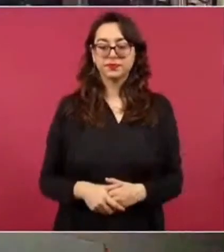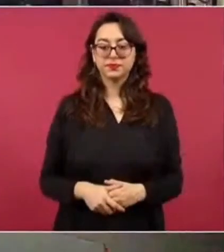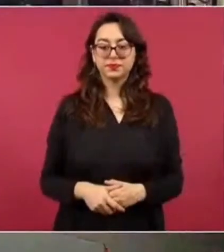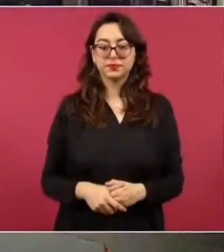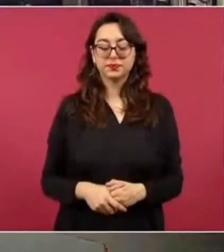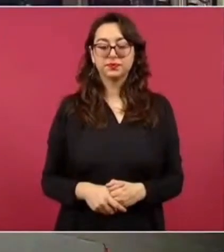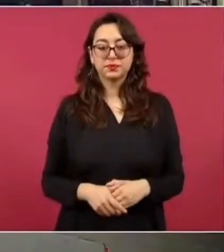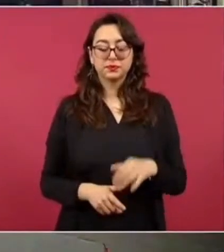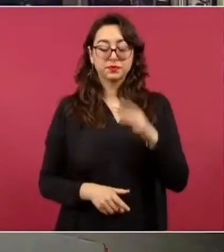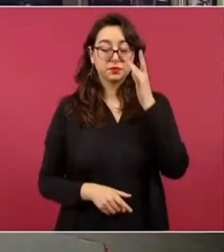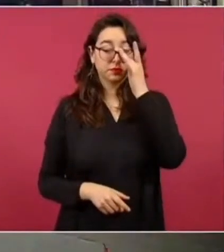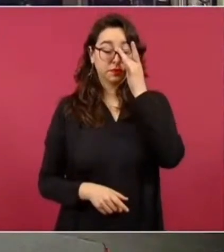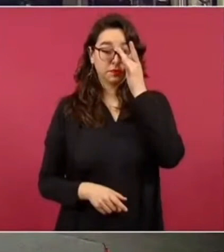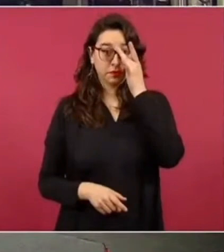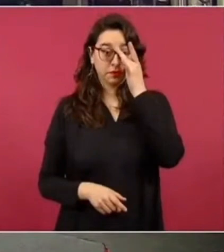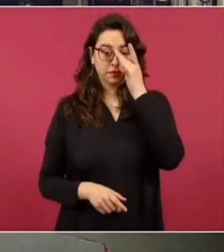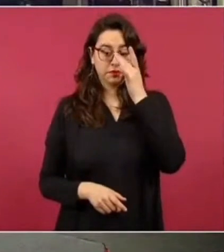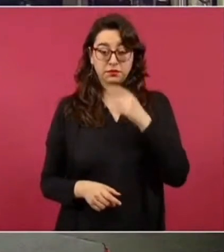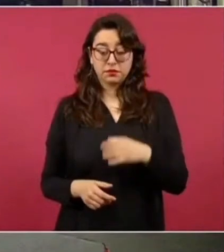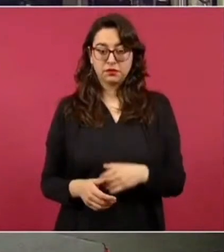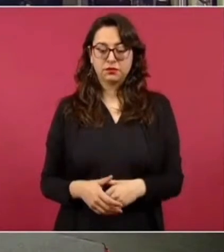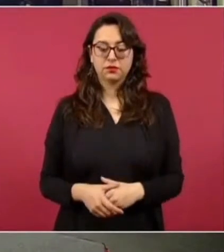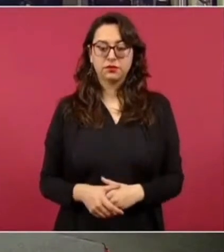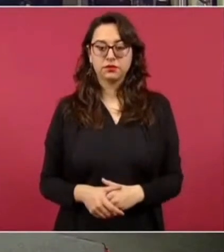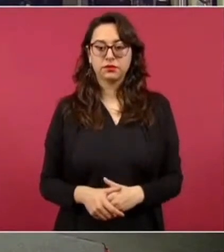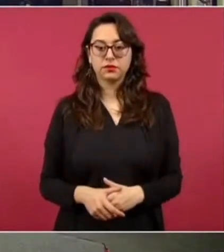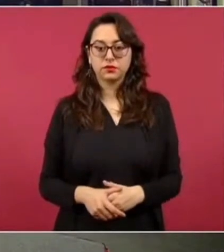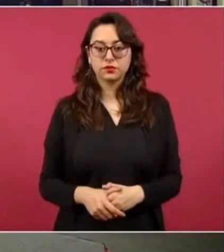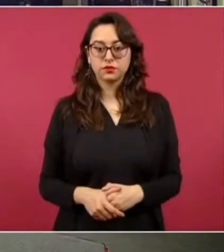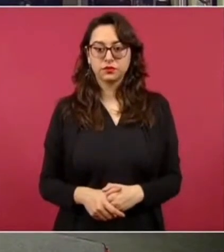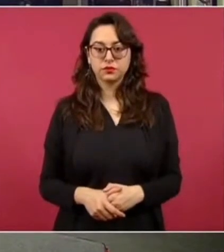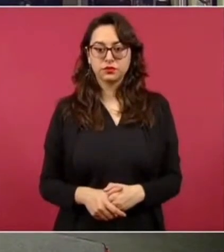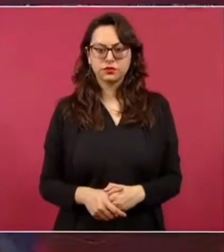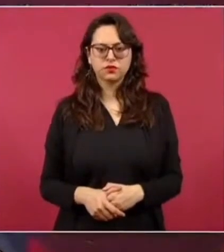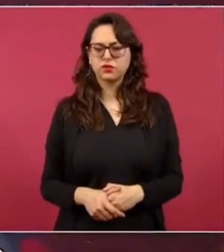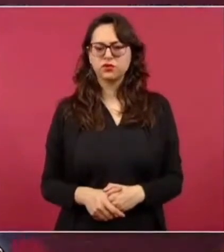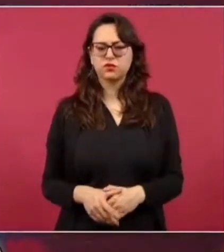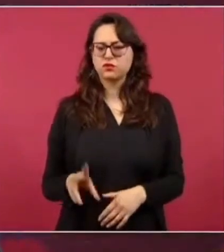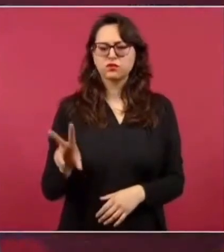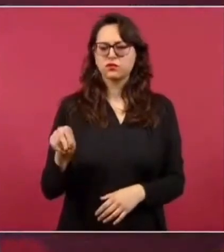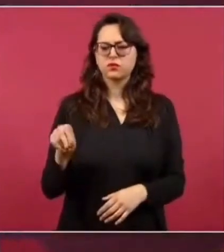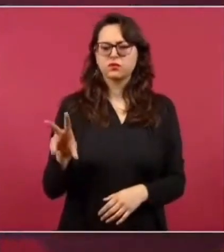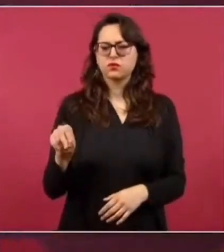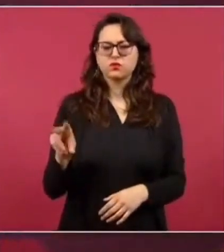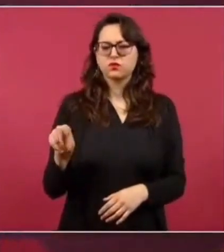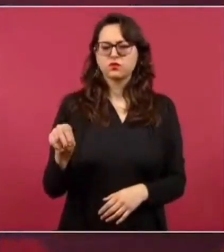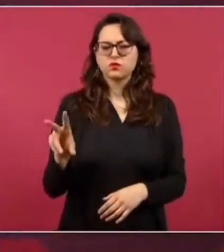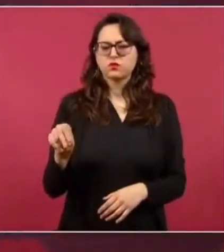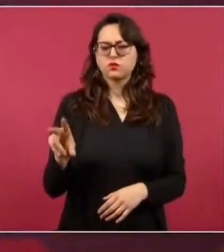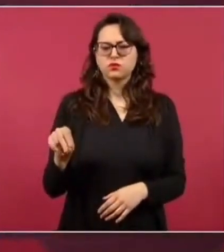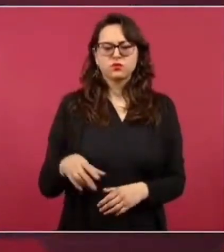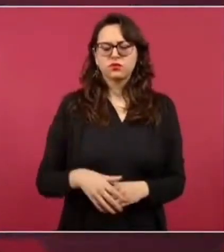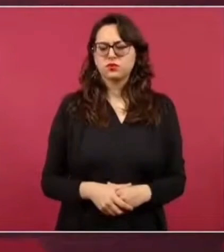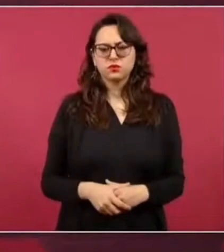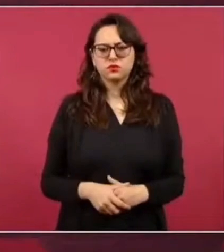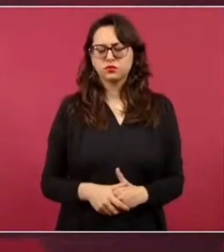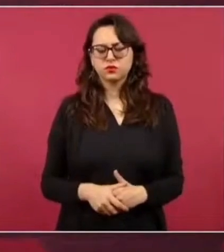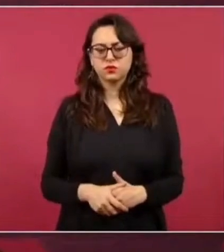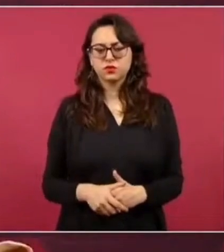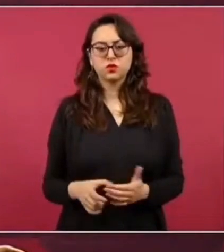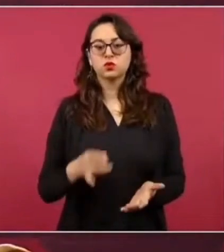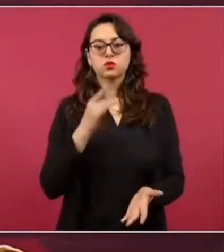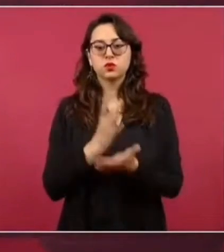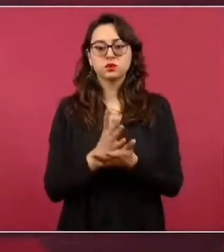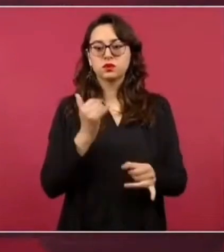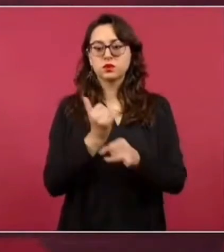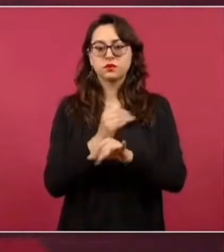negociar con ustedes no no no no es una cuestión de informe